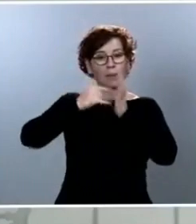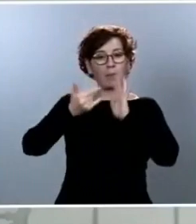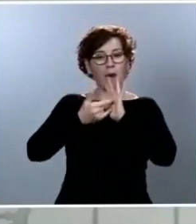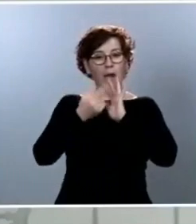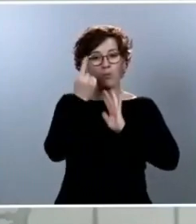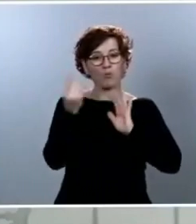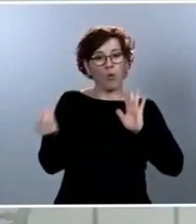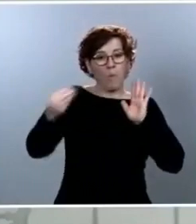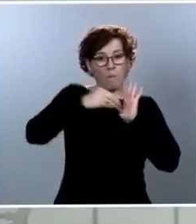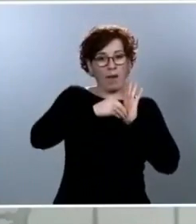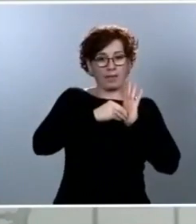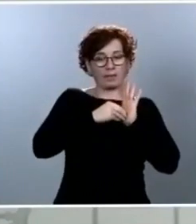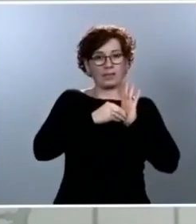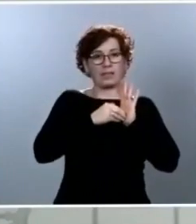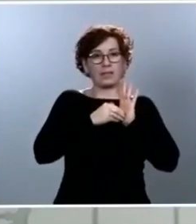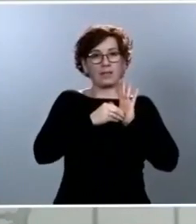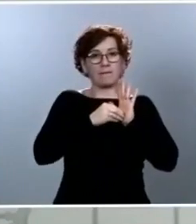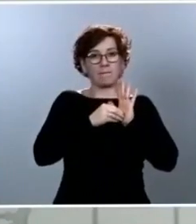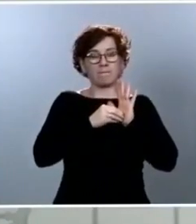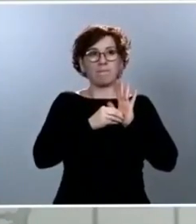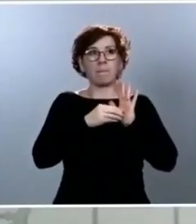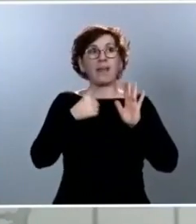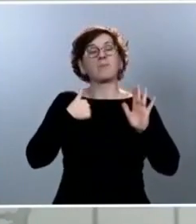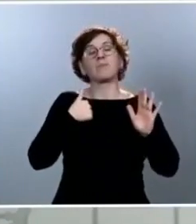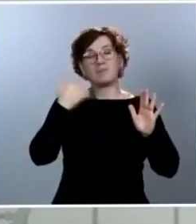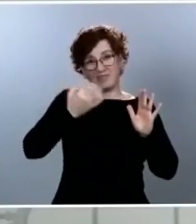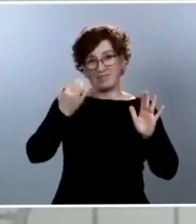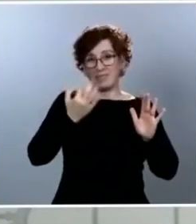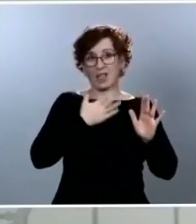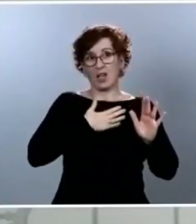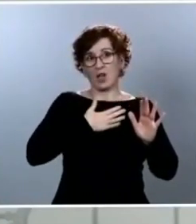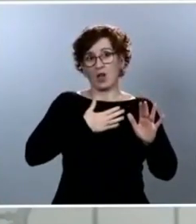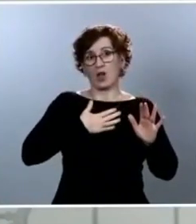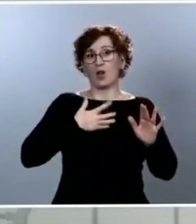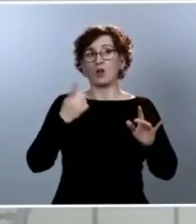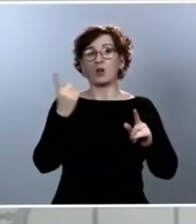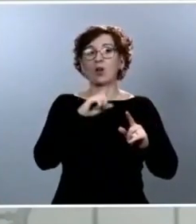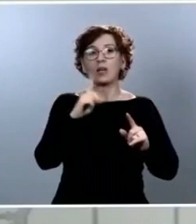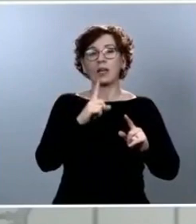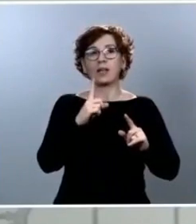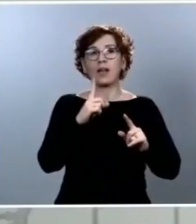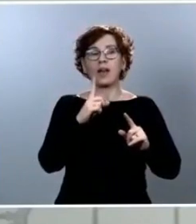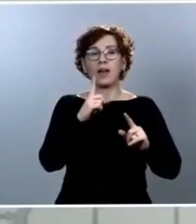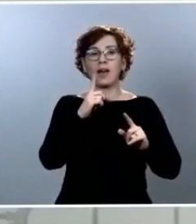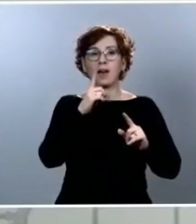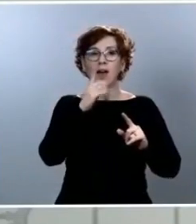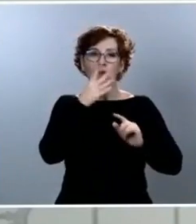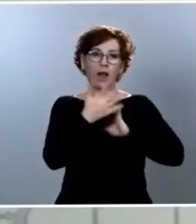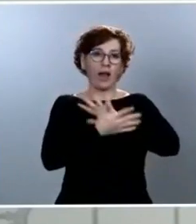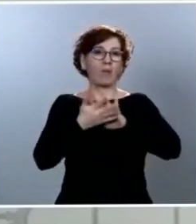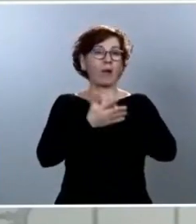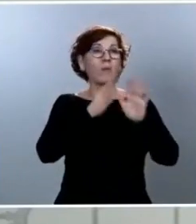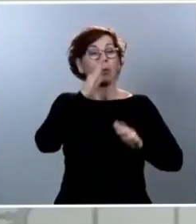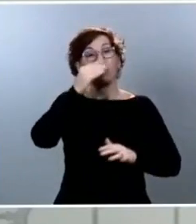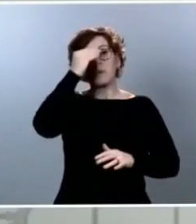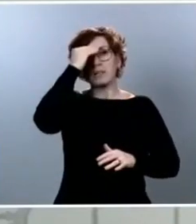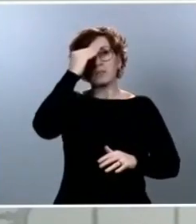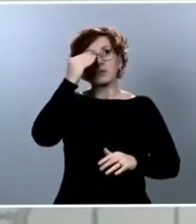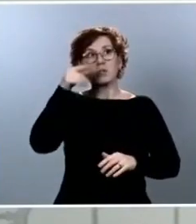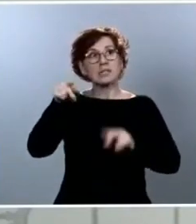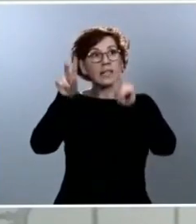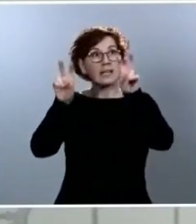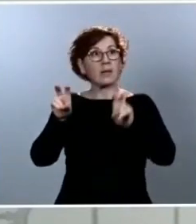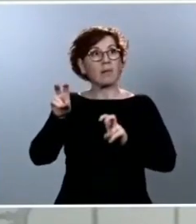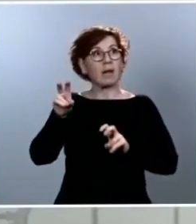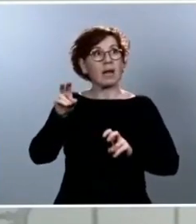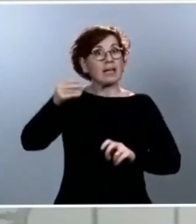hacer referencia, porque evidentemente no entra dentro de lo que a mí me parece más importante en términos de